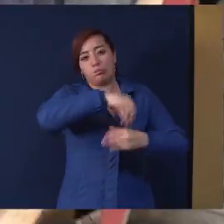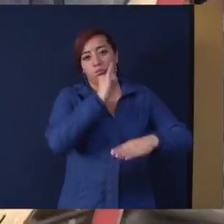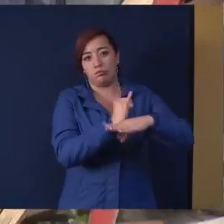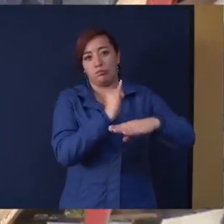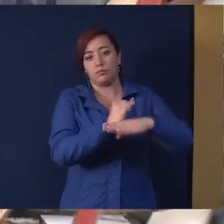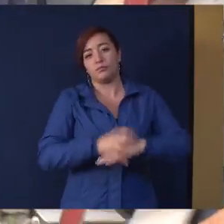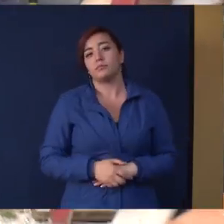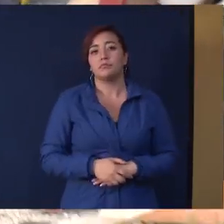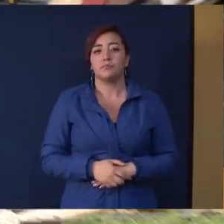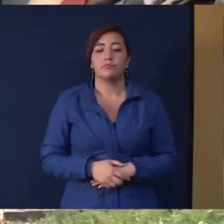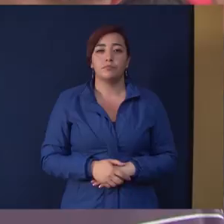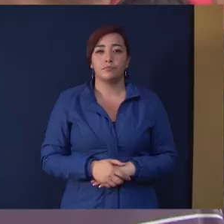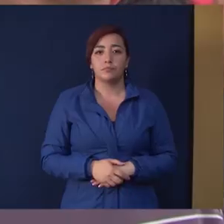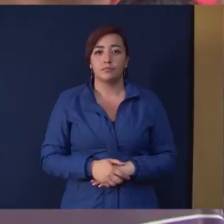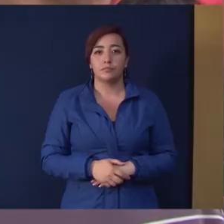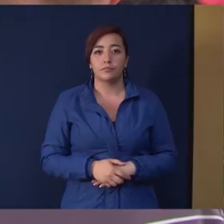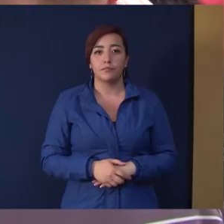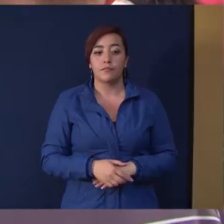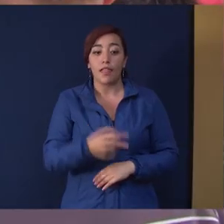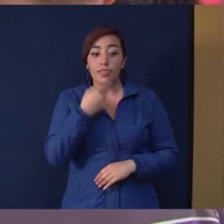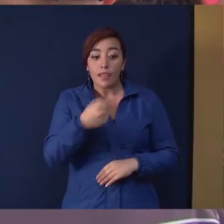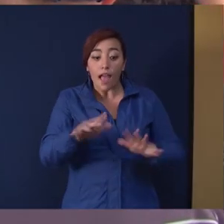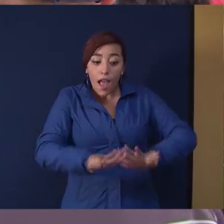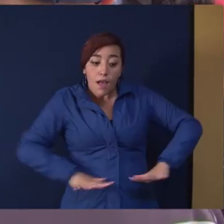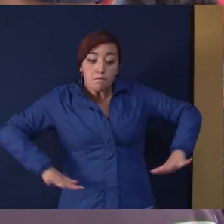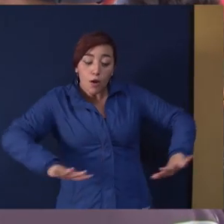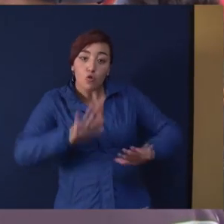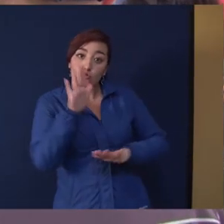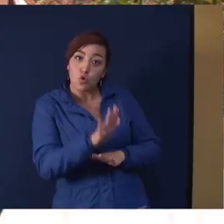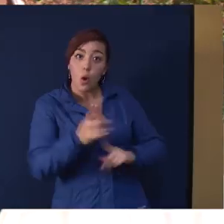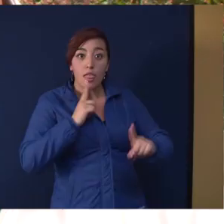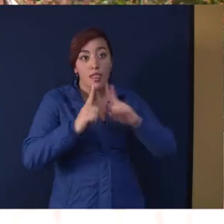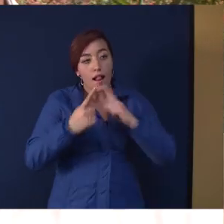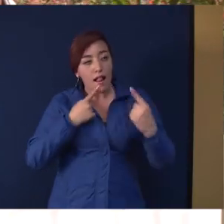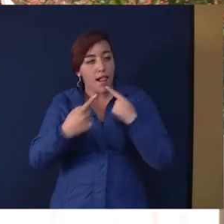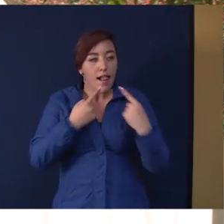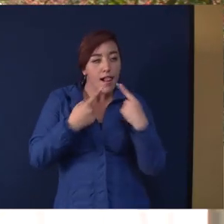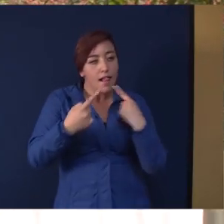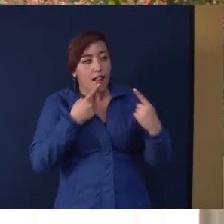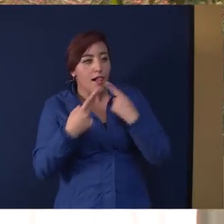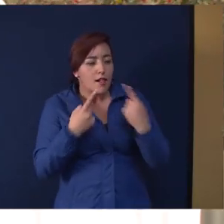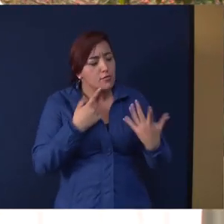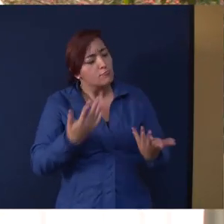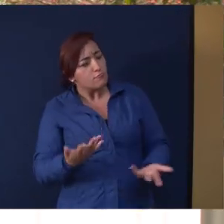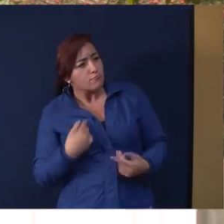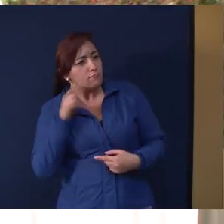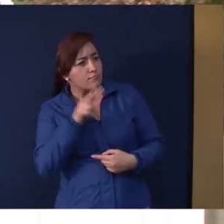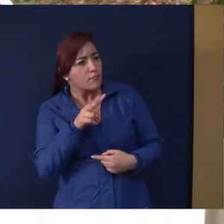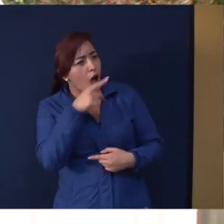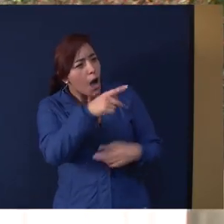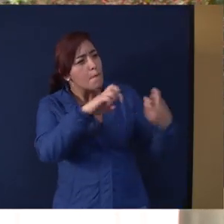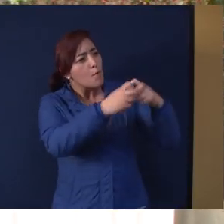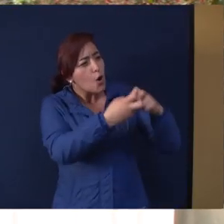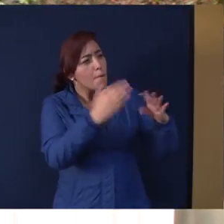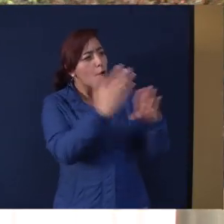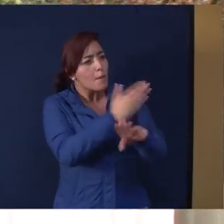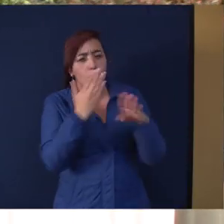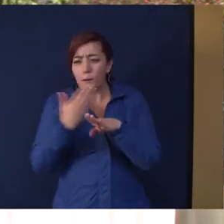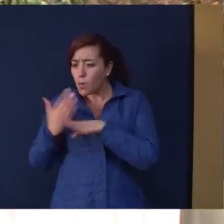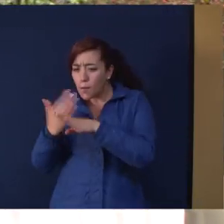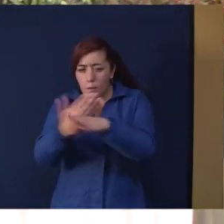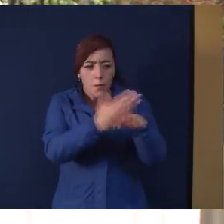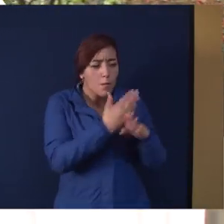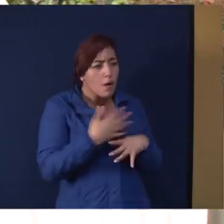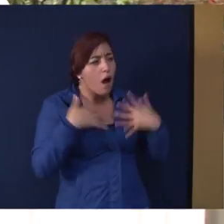institución También abriendo espacios de diálogo para identificar nuestros problemas, nuestras